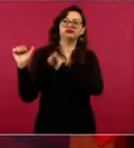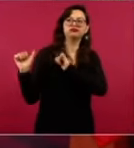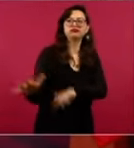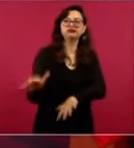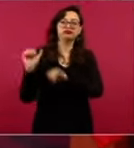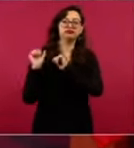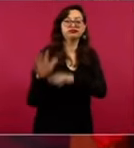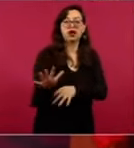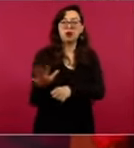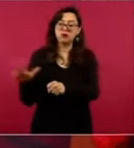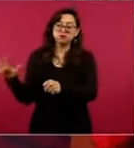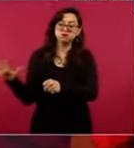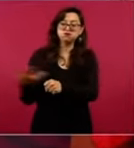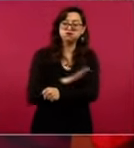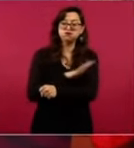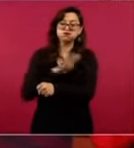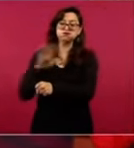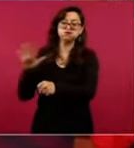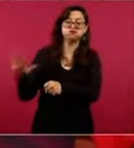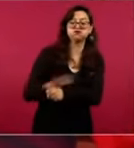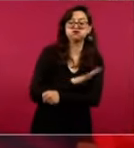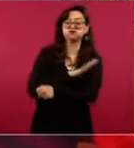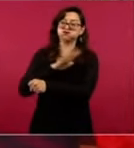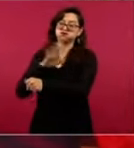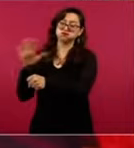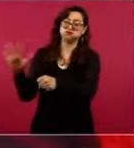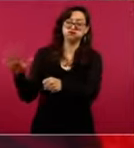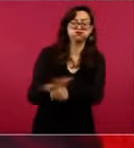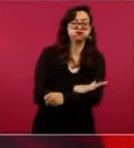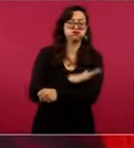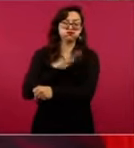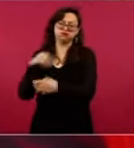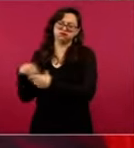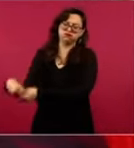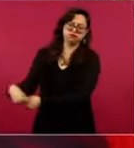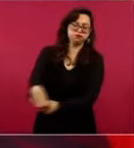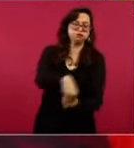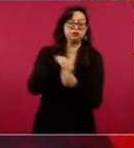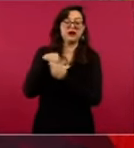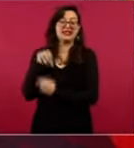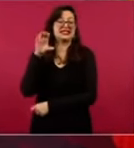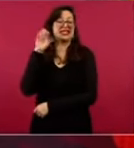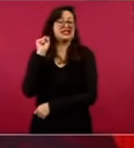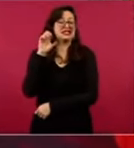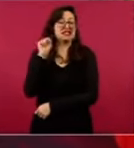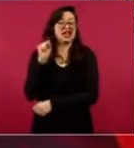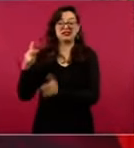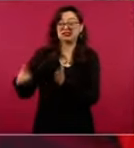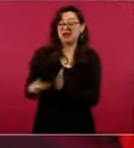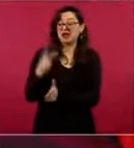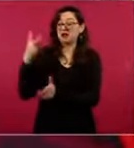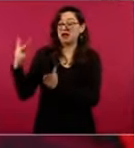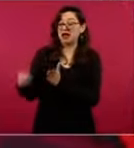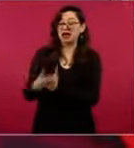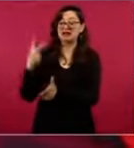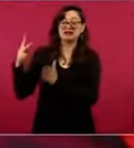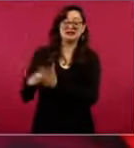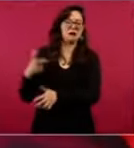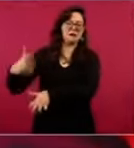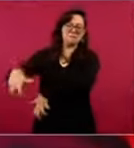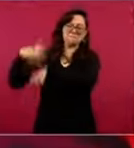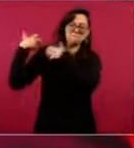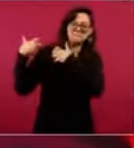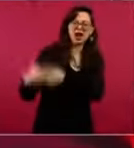Y no sólo lo llenamos, desbordamos, son las manifestaciones más grandes que han habido